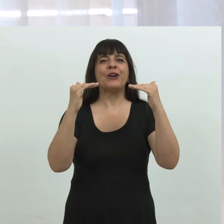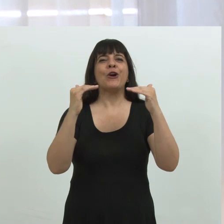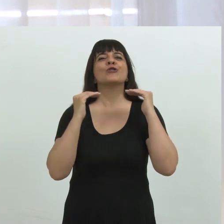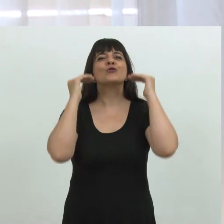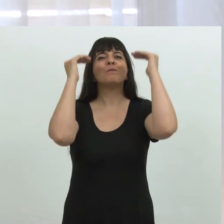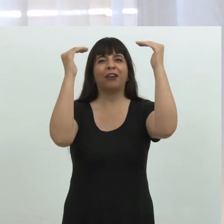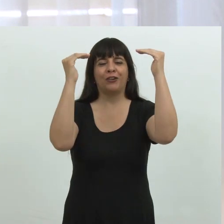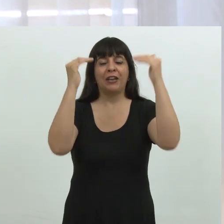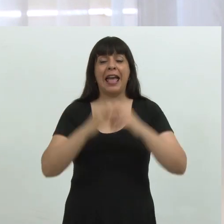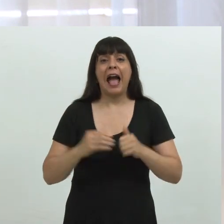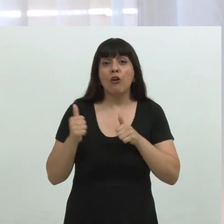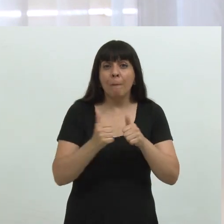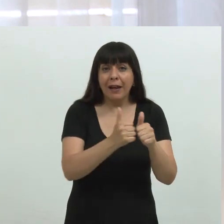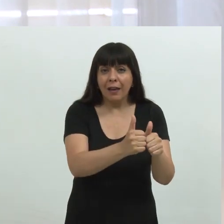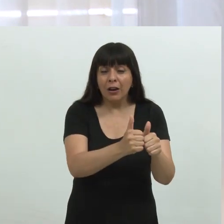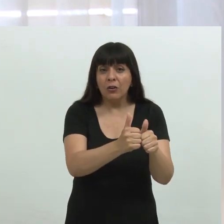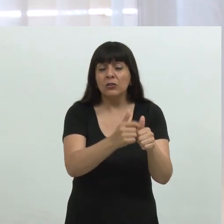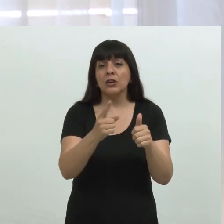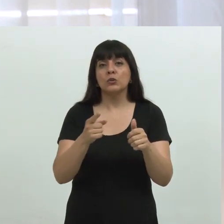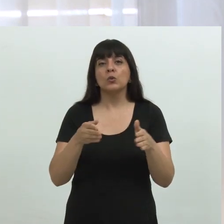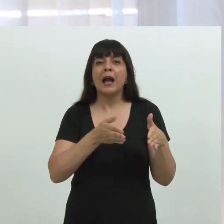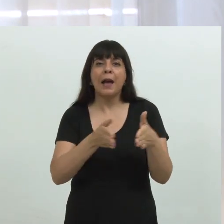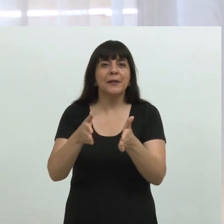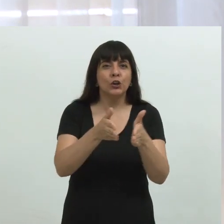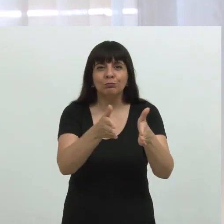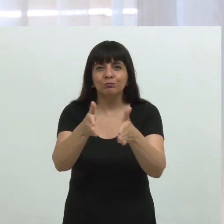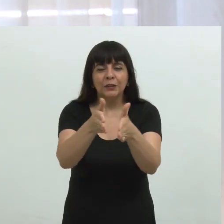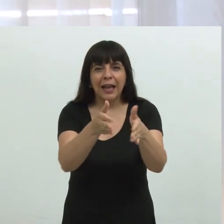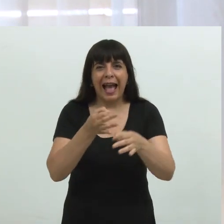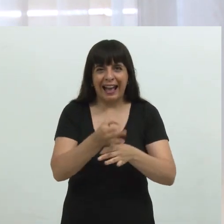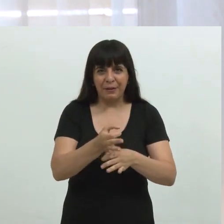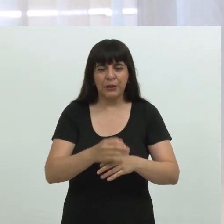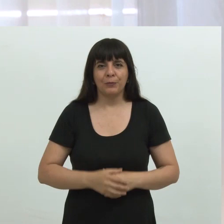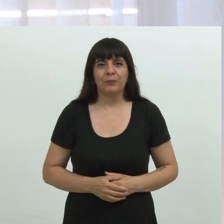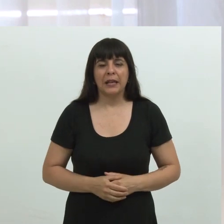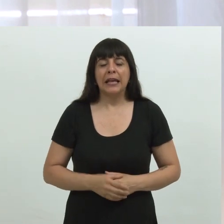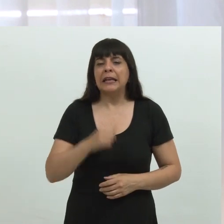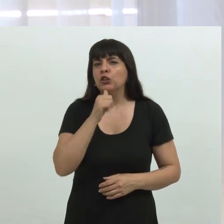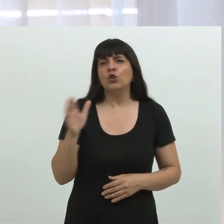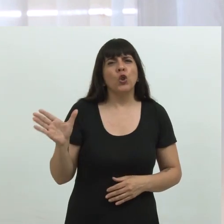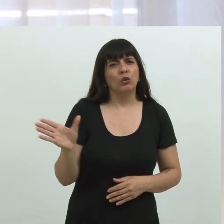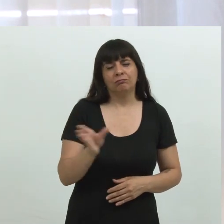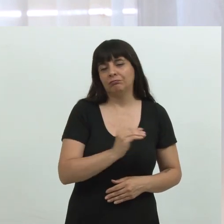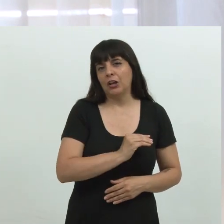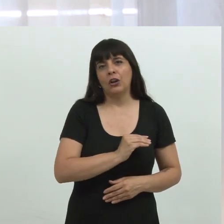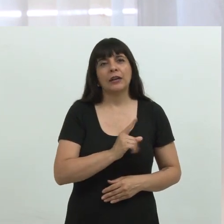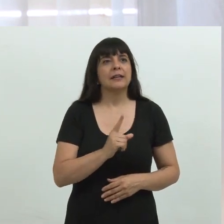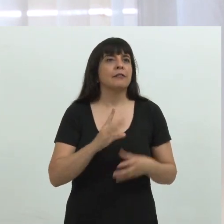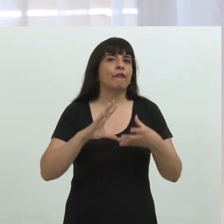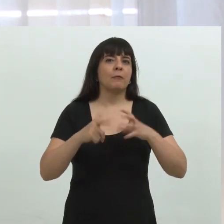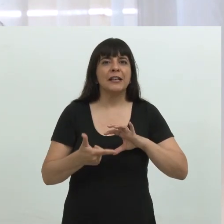acompañarlos en sus trayectorias académicas principalmente y también en todo lo que hace a la